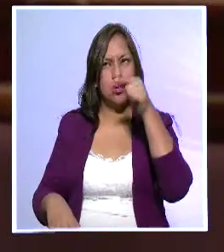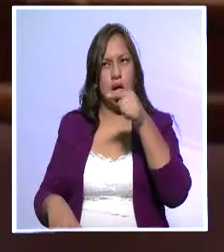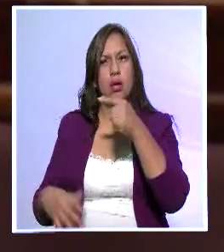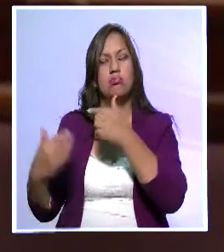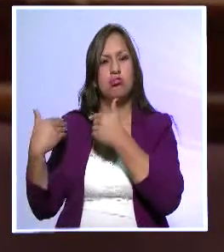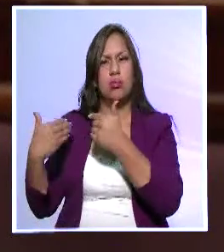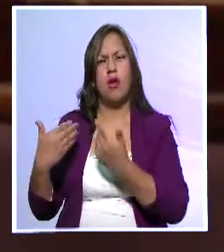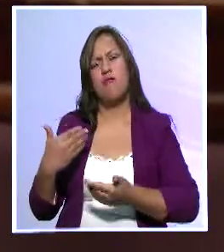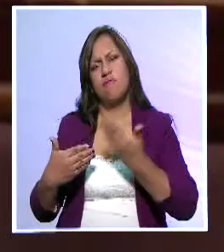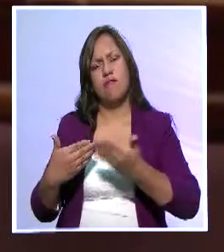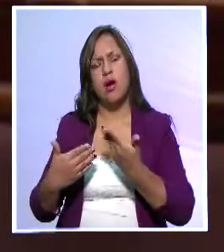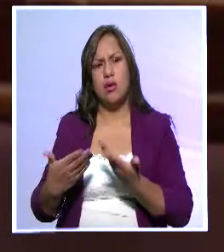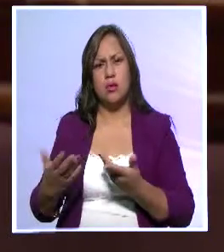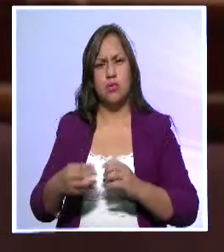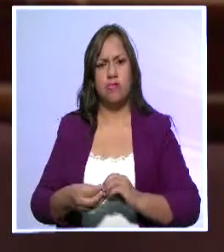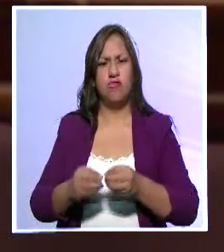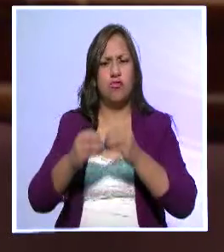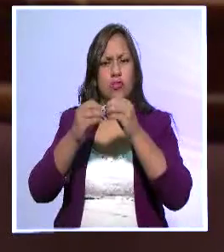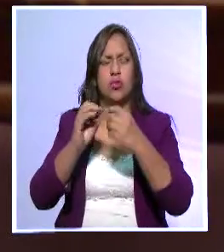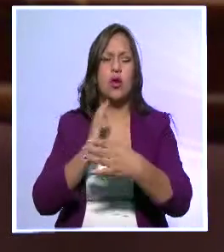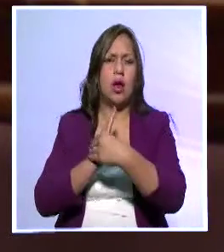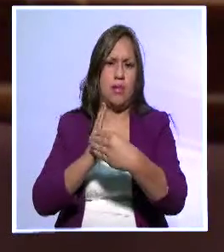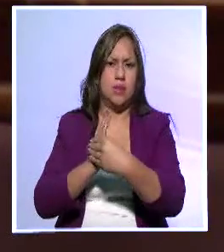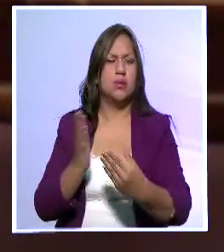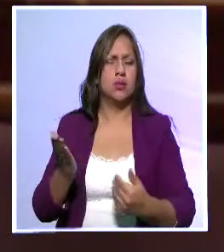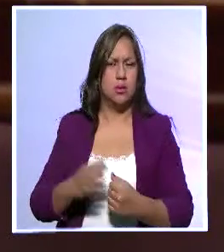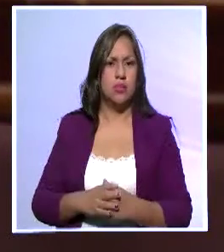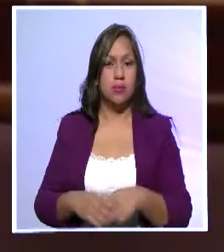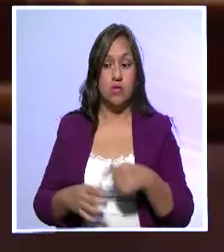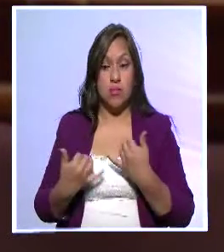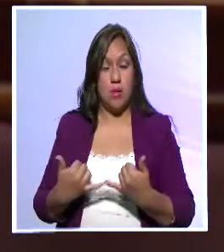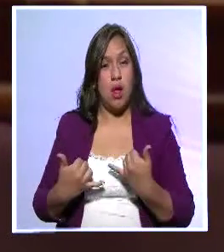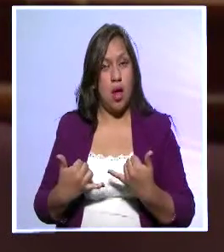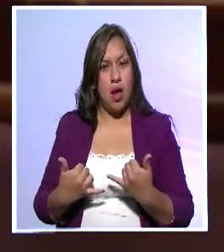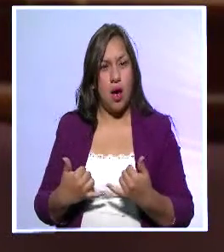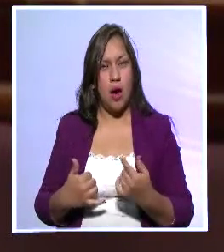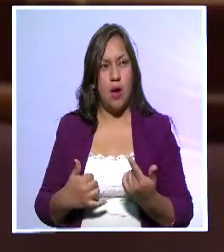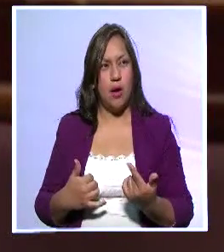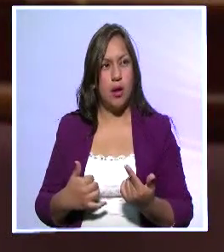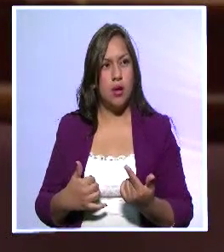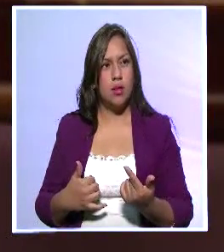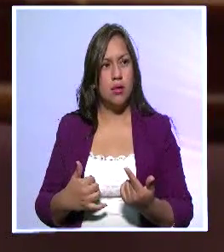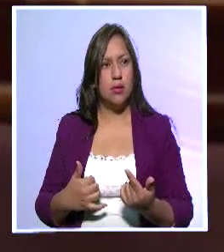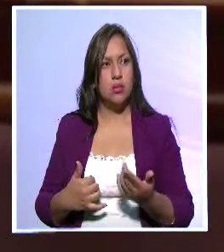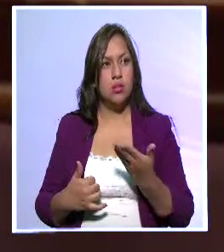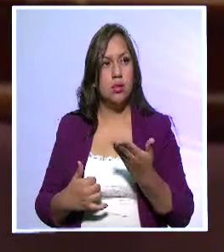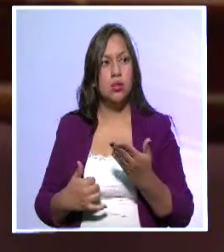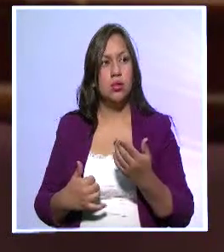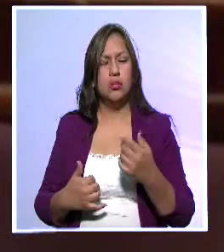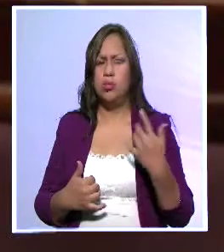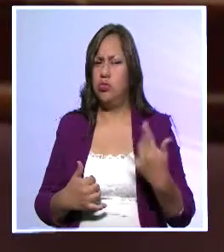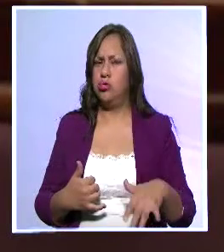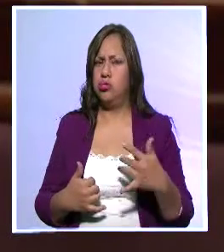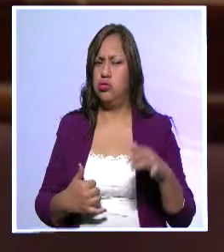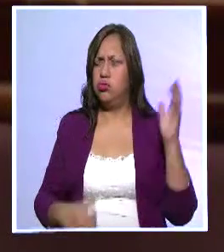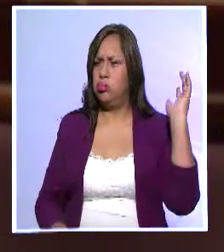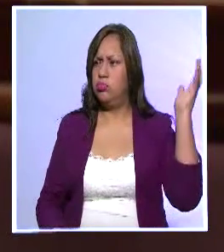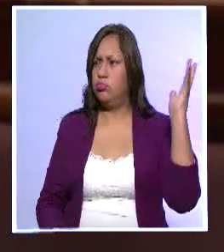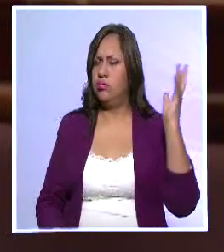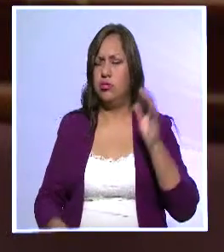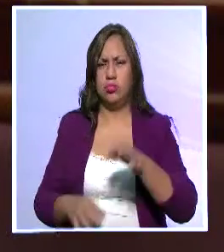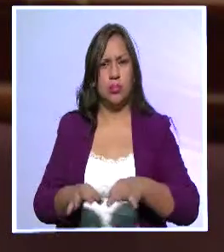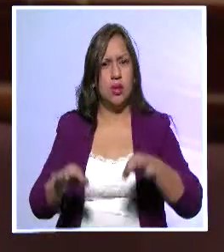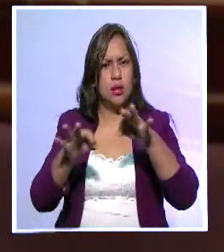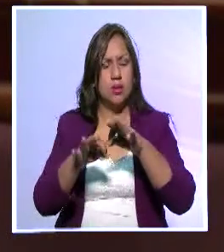facilitar estos espacios de formación y capacitación. En el día de hoy, justamente en nuestro evento, ha habido una intervención muy interesante de la